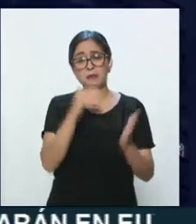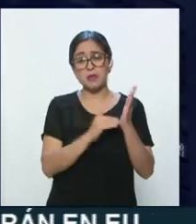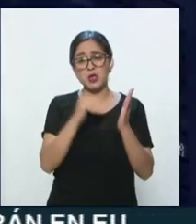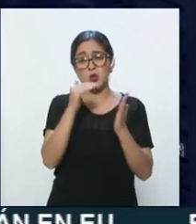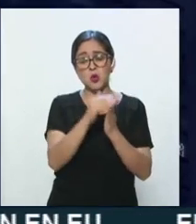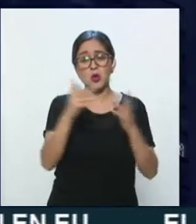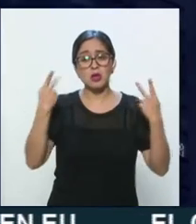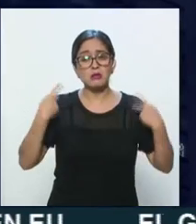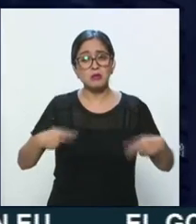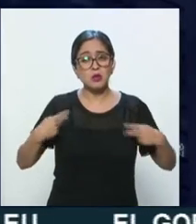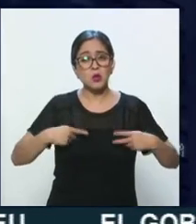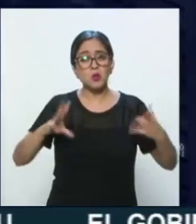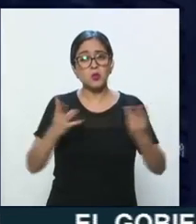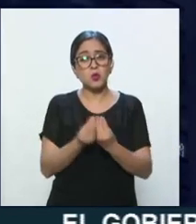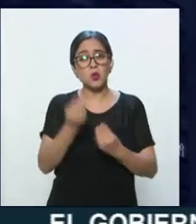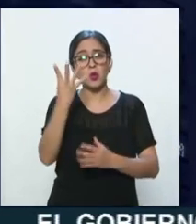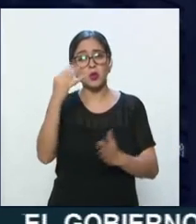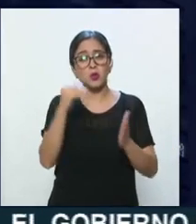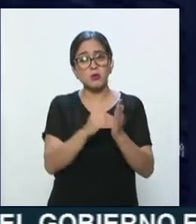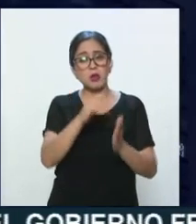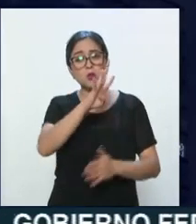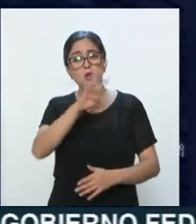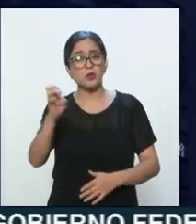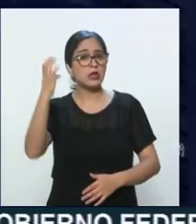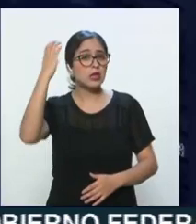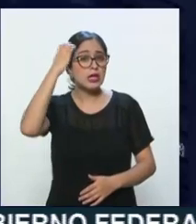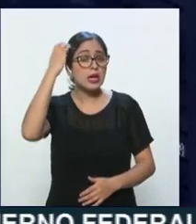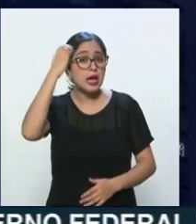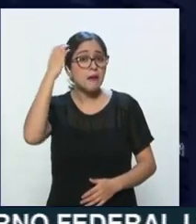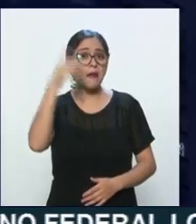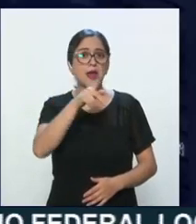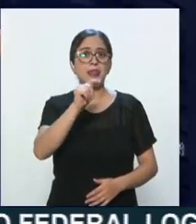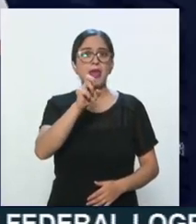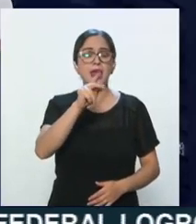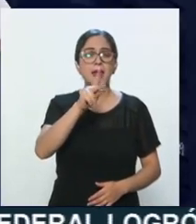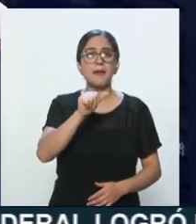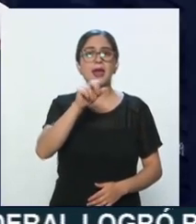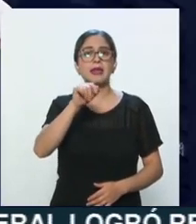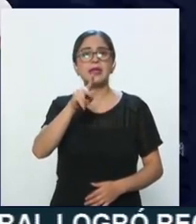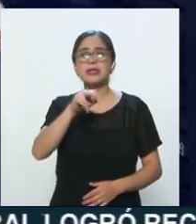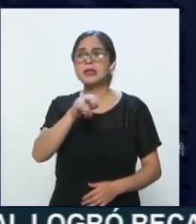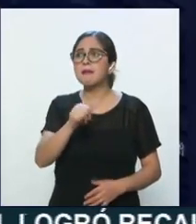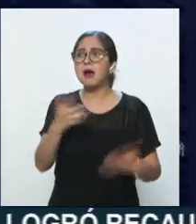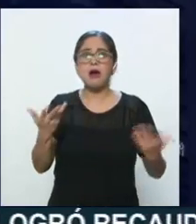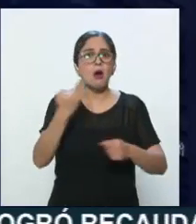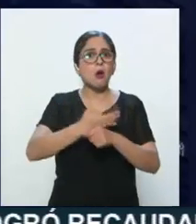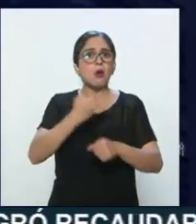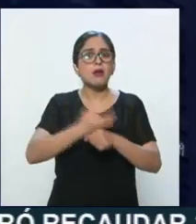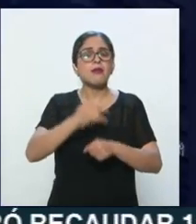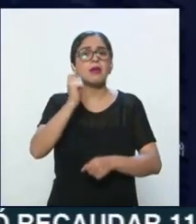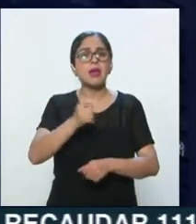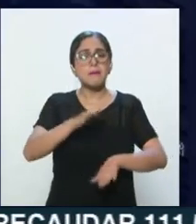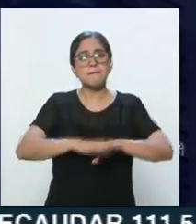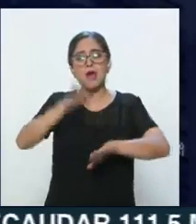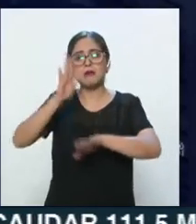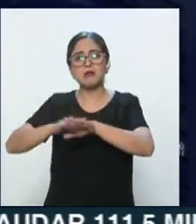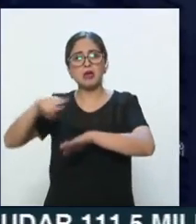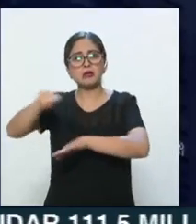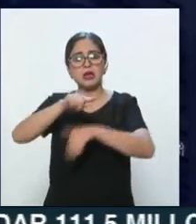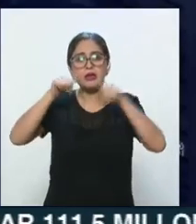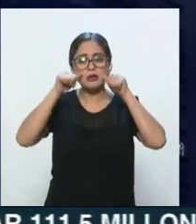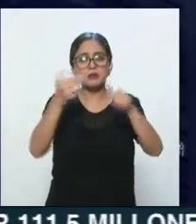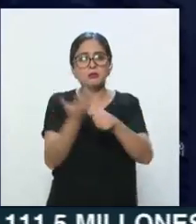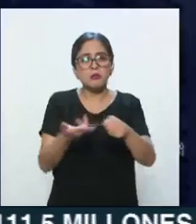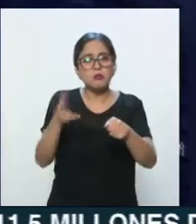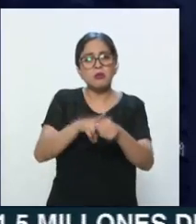con 4.404 camas de terapia intensiva. Y aquí la estrategia fue aumentar la capacidad hospitalaria y la